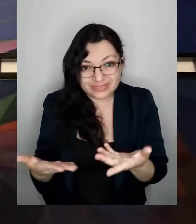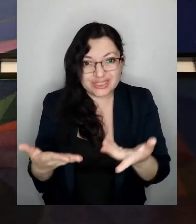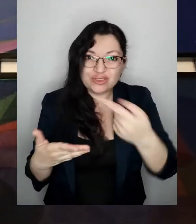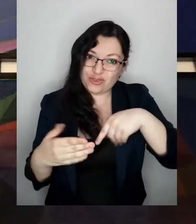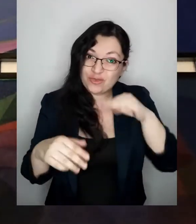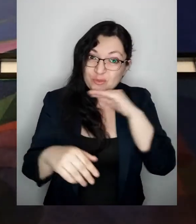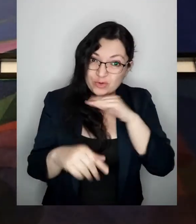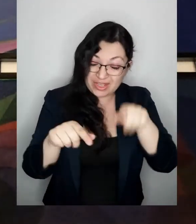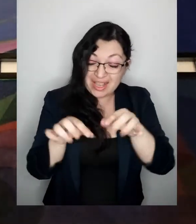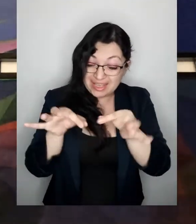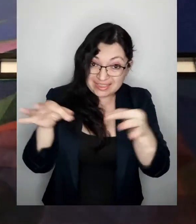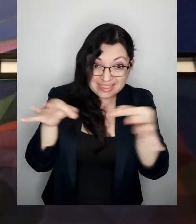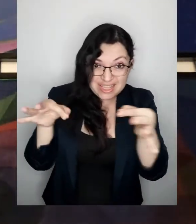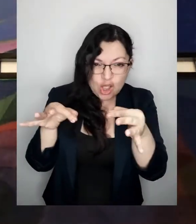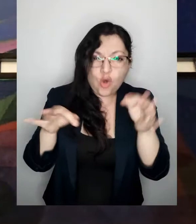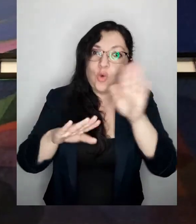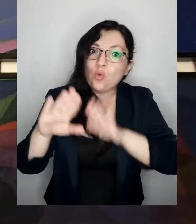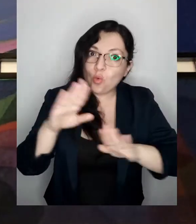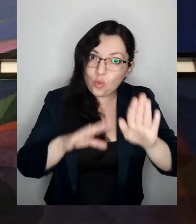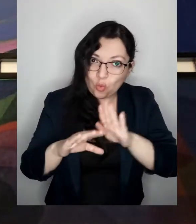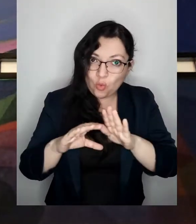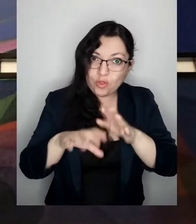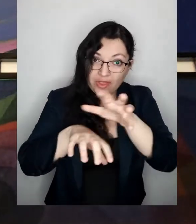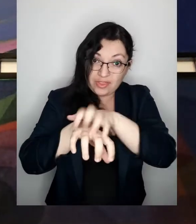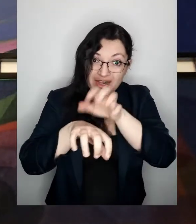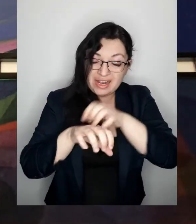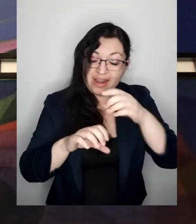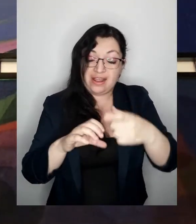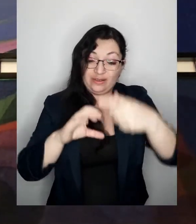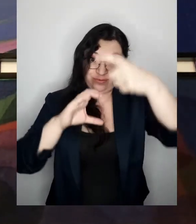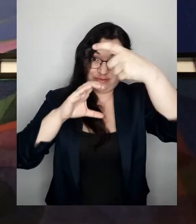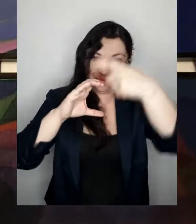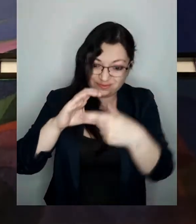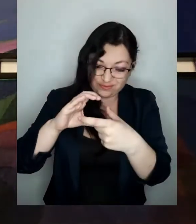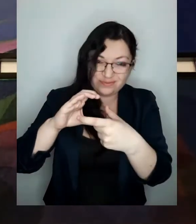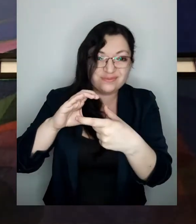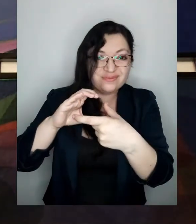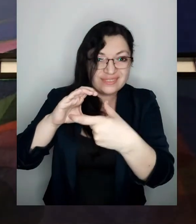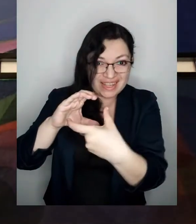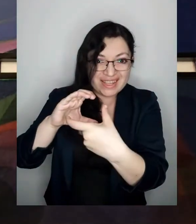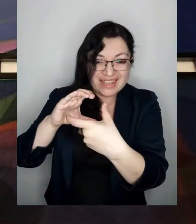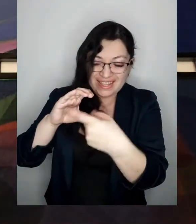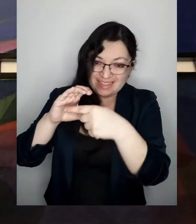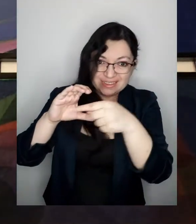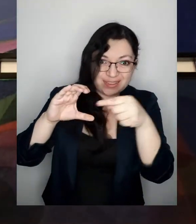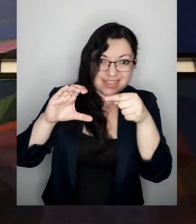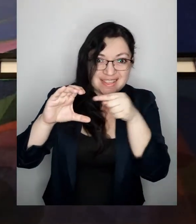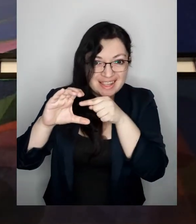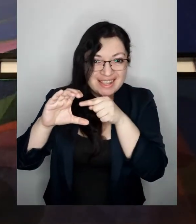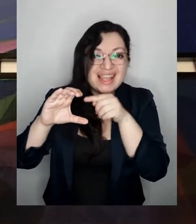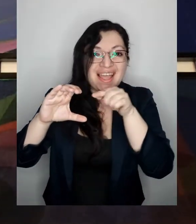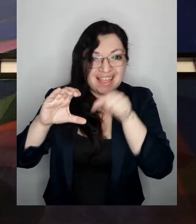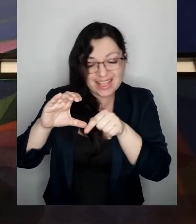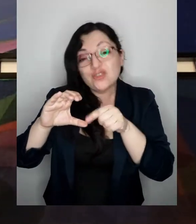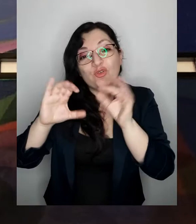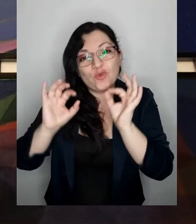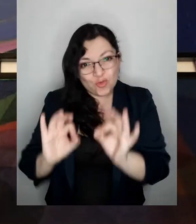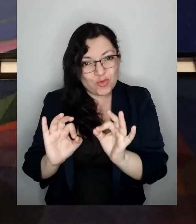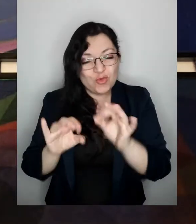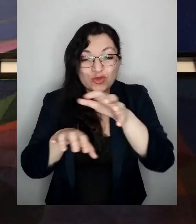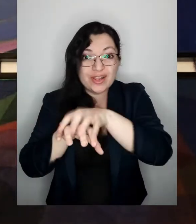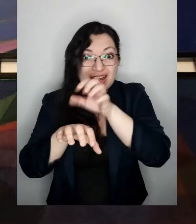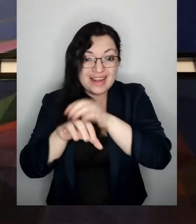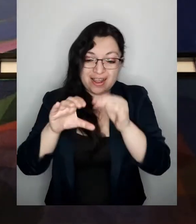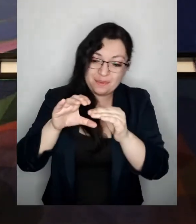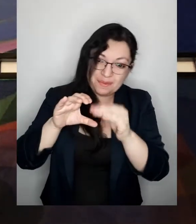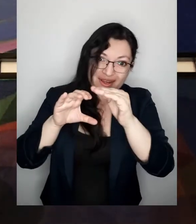con mucho cuidado vamos a ponerlo alrededor de la naranja para que quede ahí en esa línea que divide la naranja en